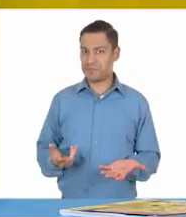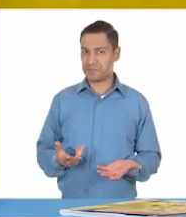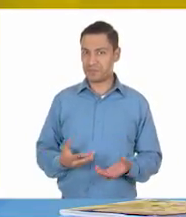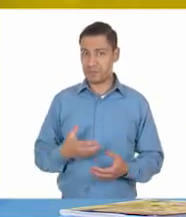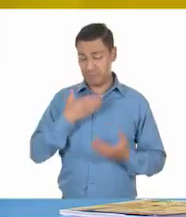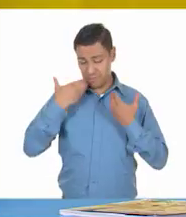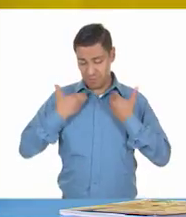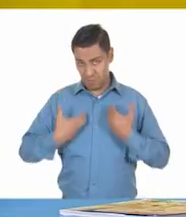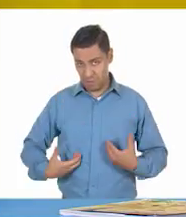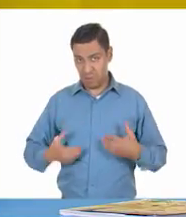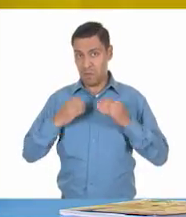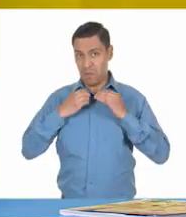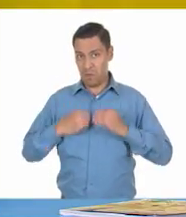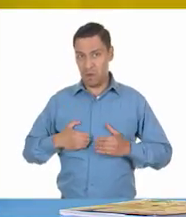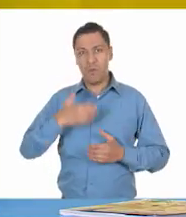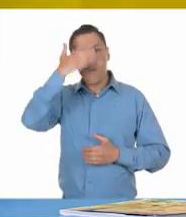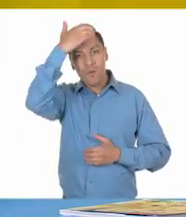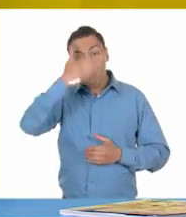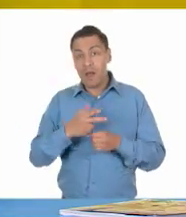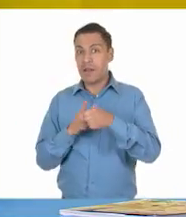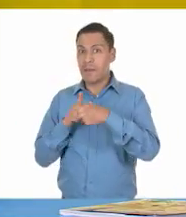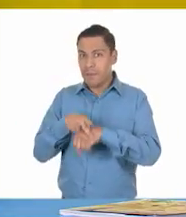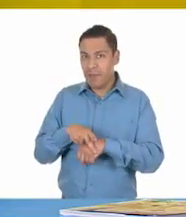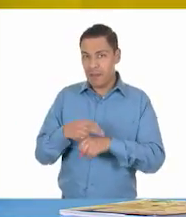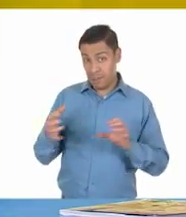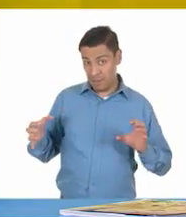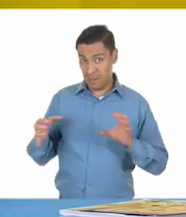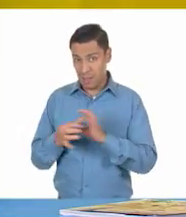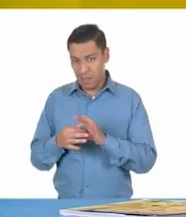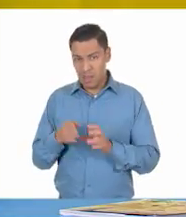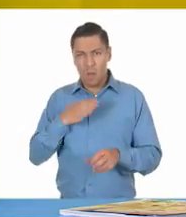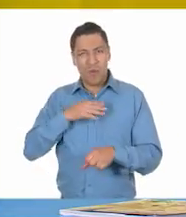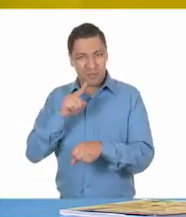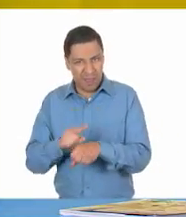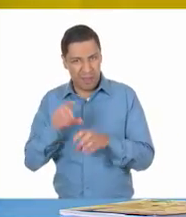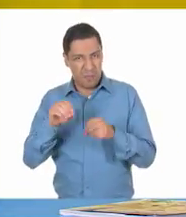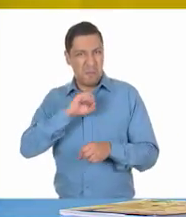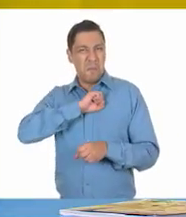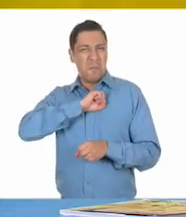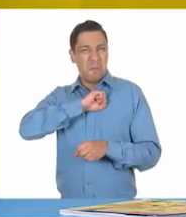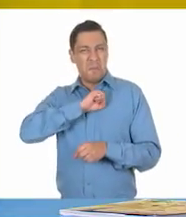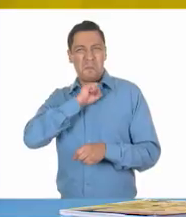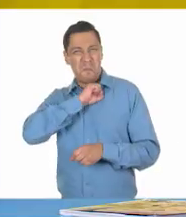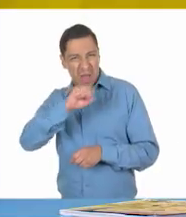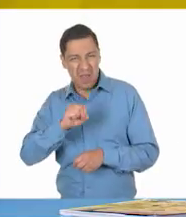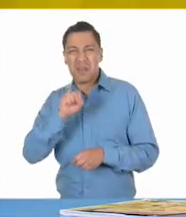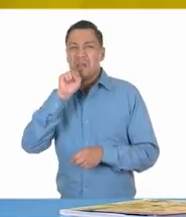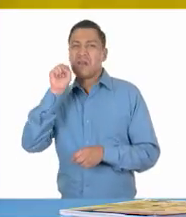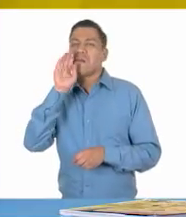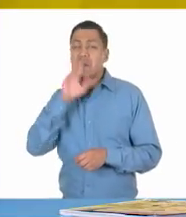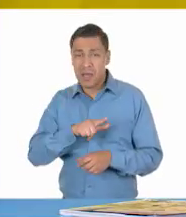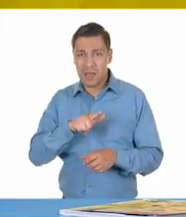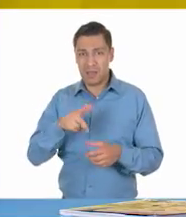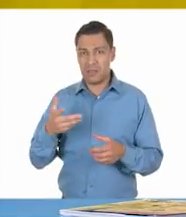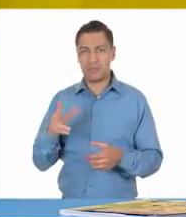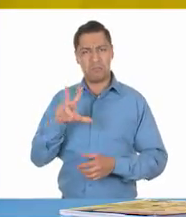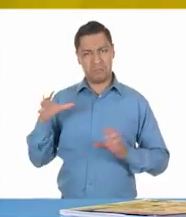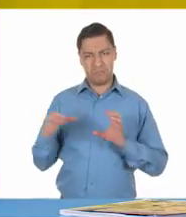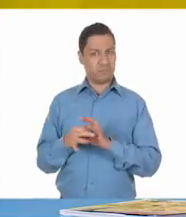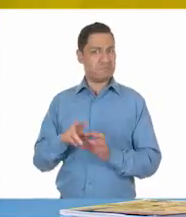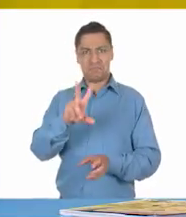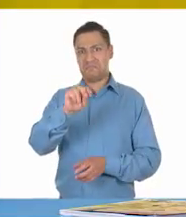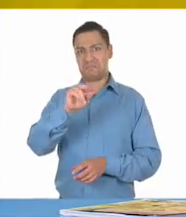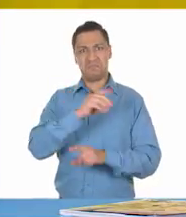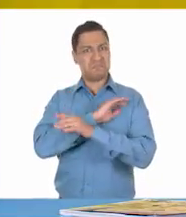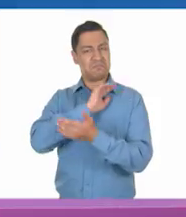físicos no se relacionan con la bondad o con la maldad, con las capacidades, posibilidades o con ningún otro